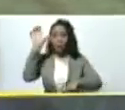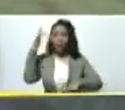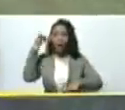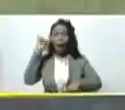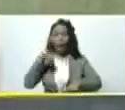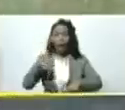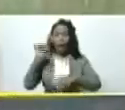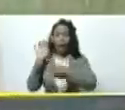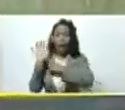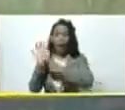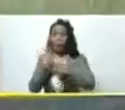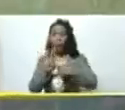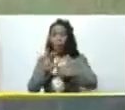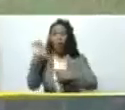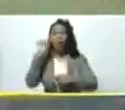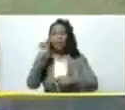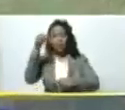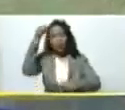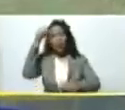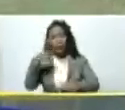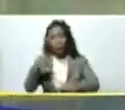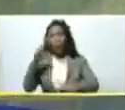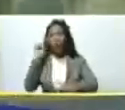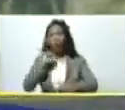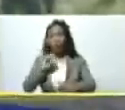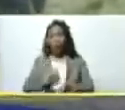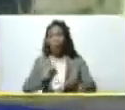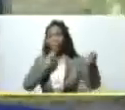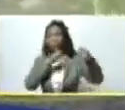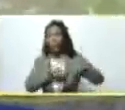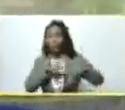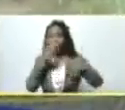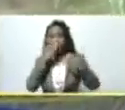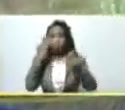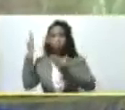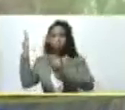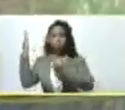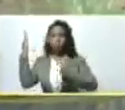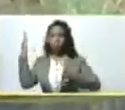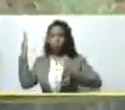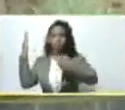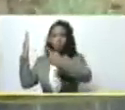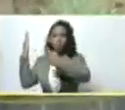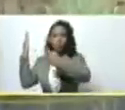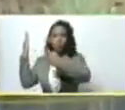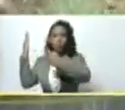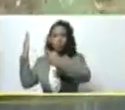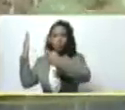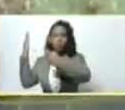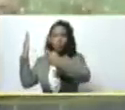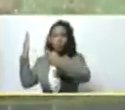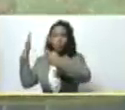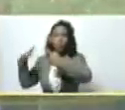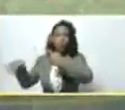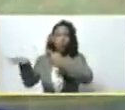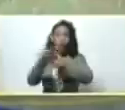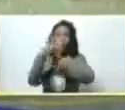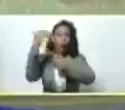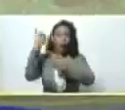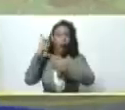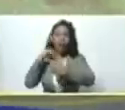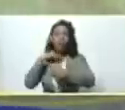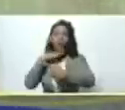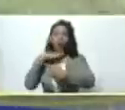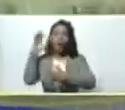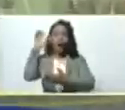hay un ejemplo de lo que si creemos de lo que si apostamos se pueden ver en las imágenes todo lo que aquí hay aquí hay es